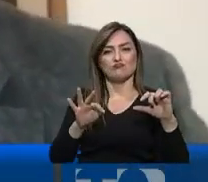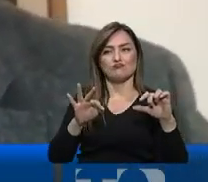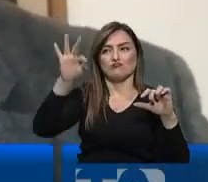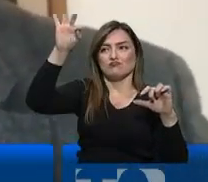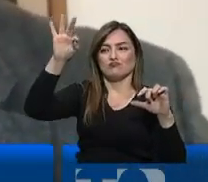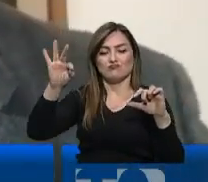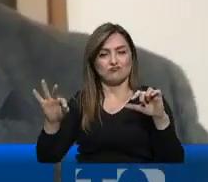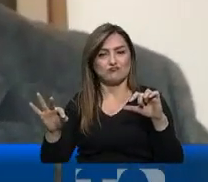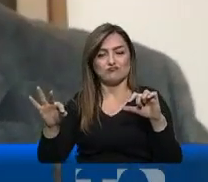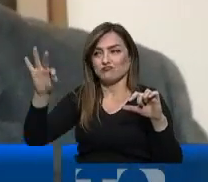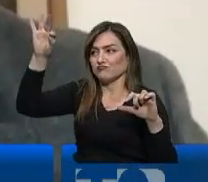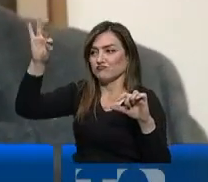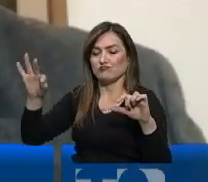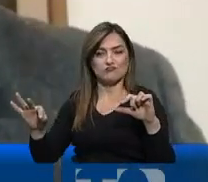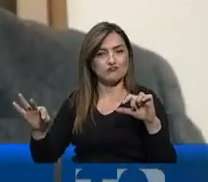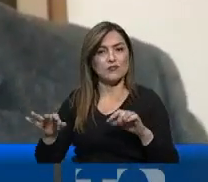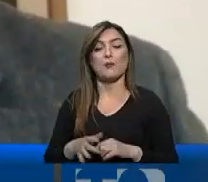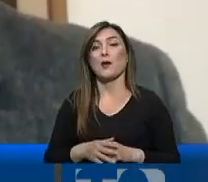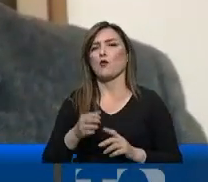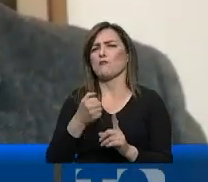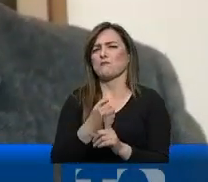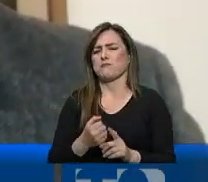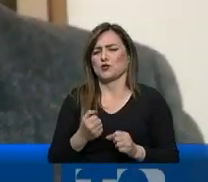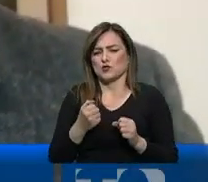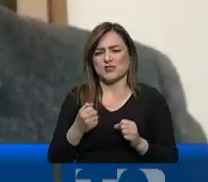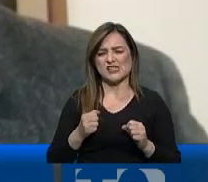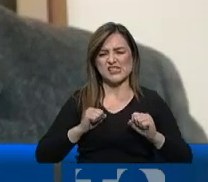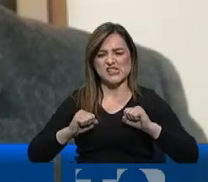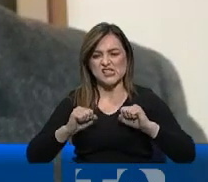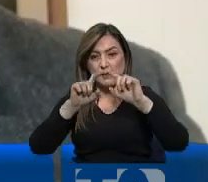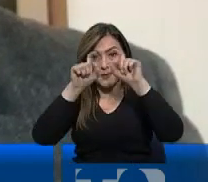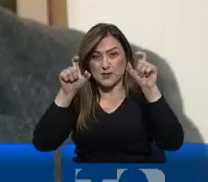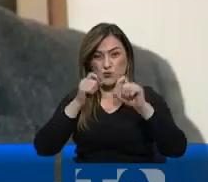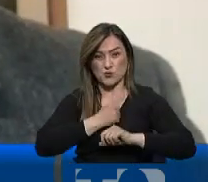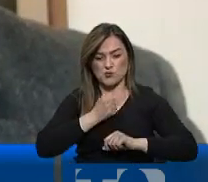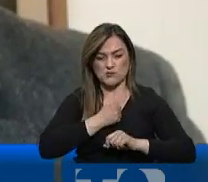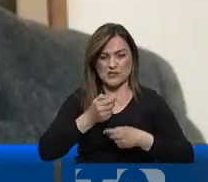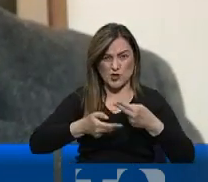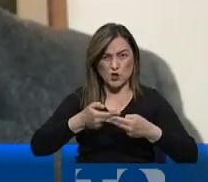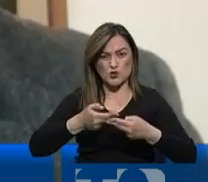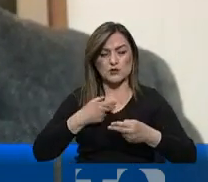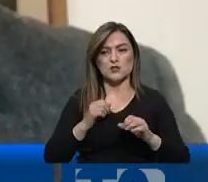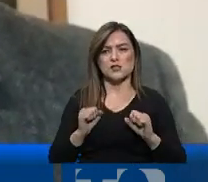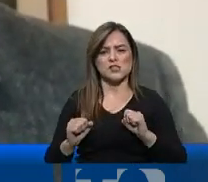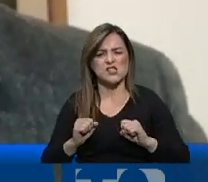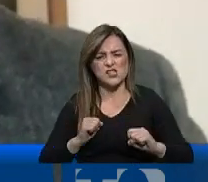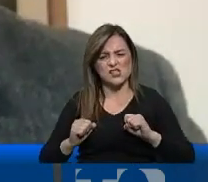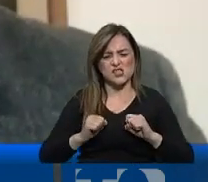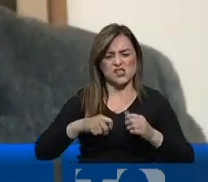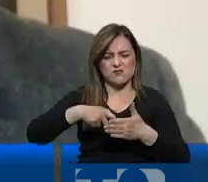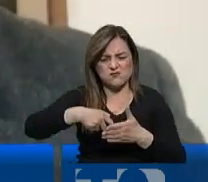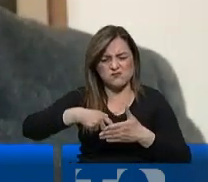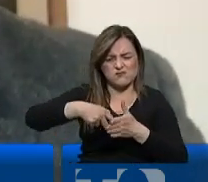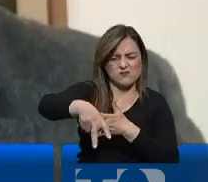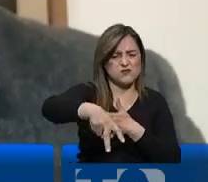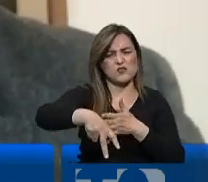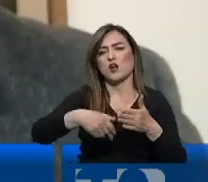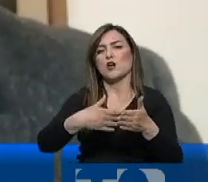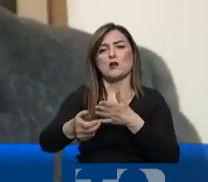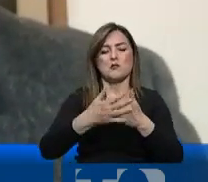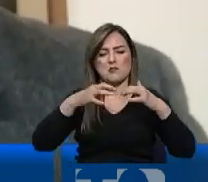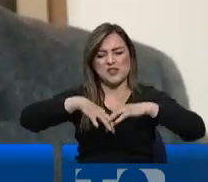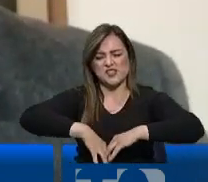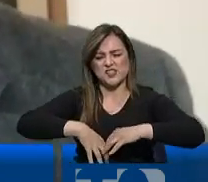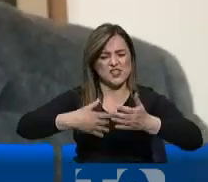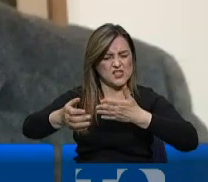justamente ese poder de resiliencia, justamente esa posibilidad de poder adaptarse a